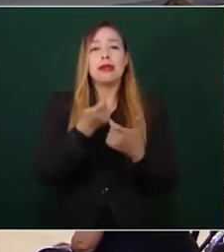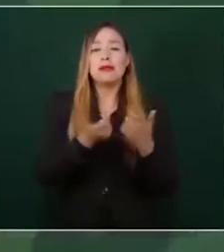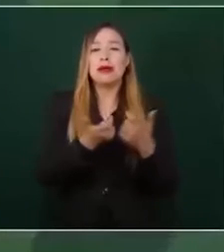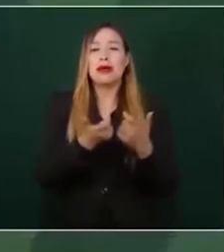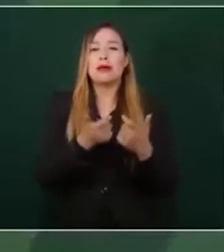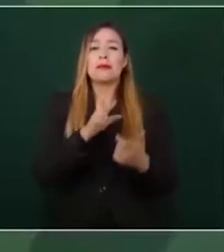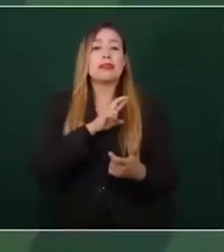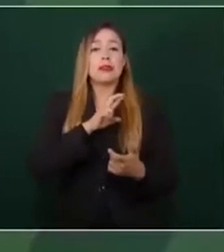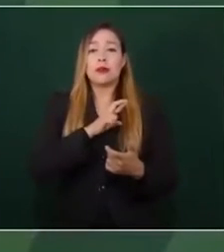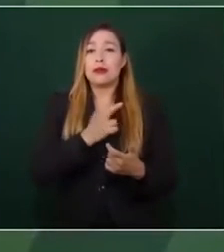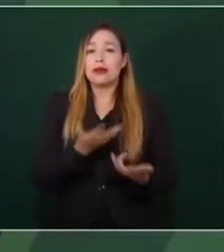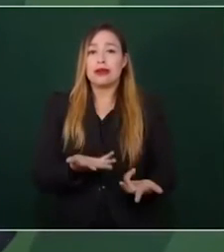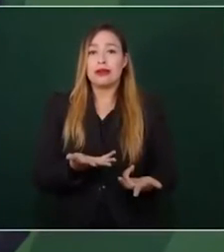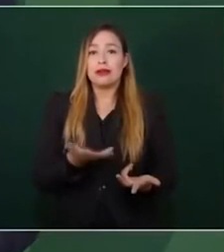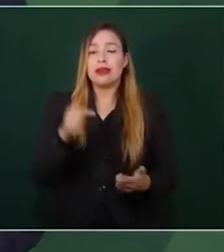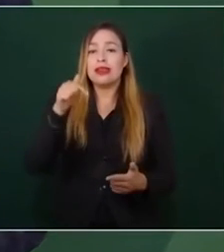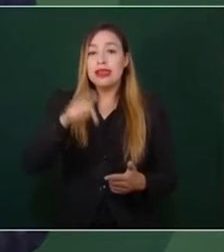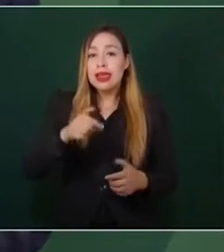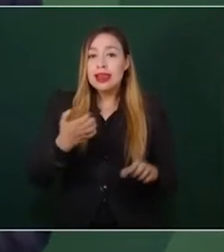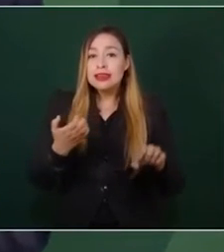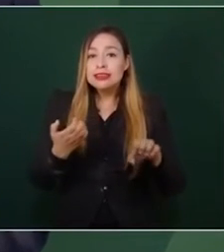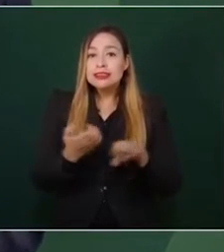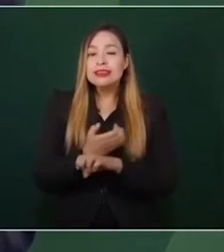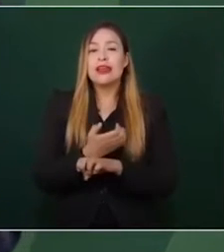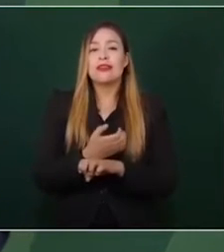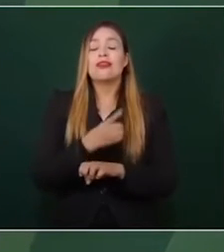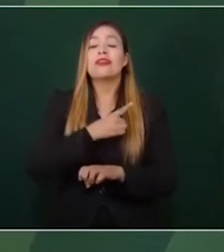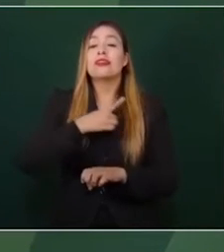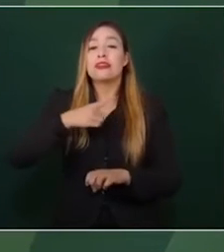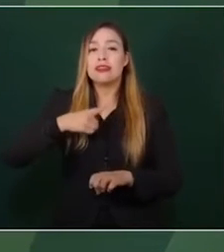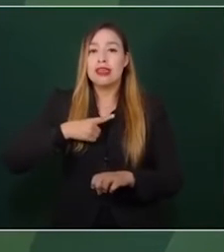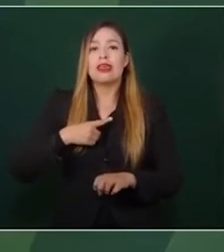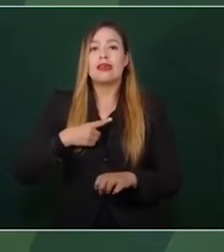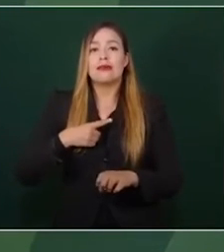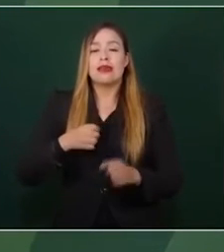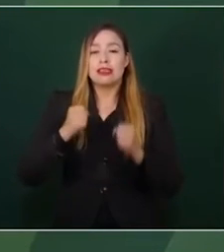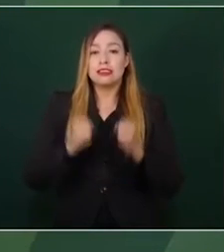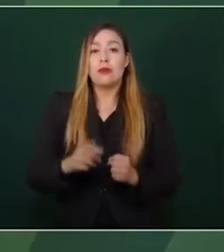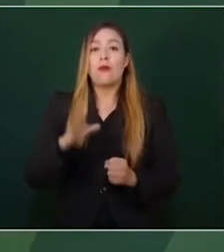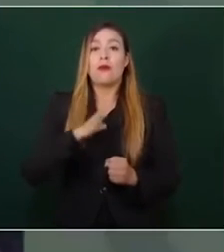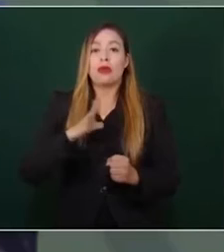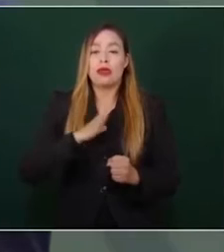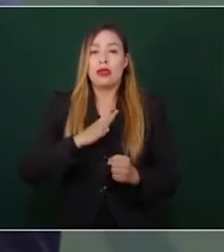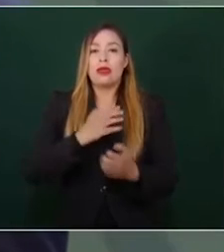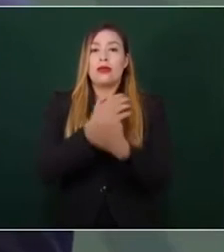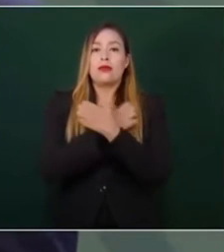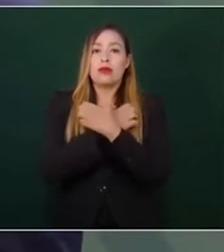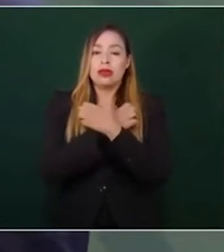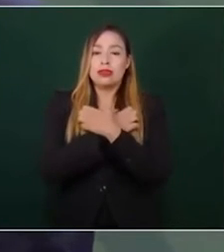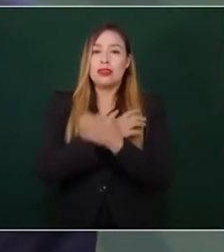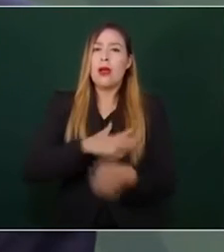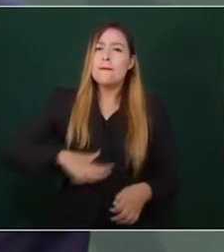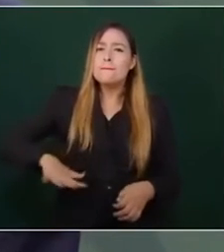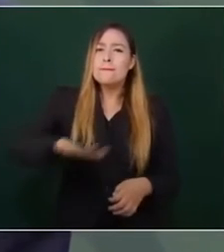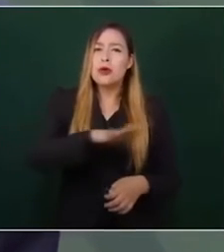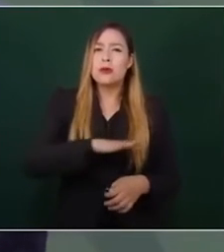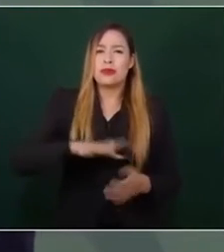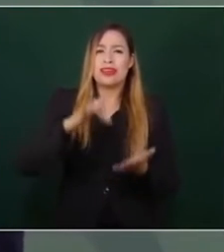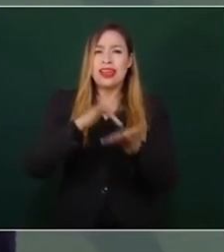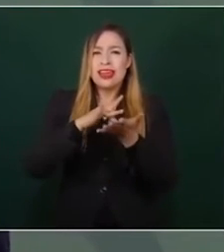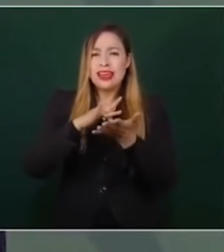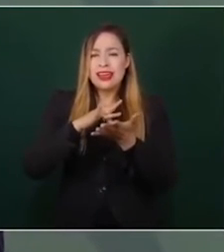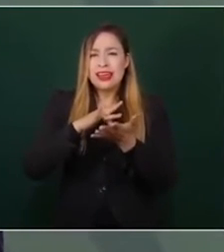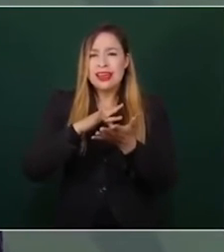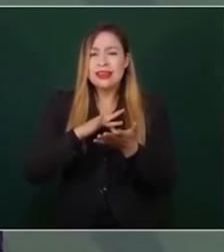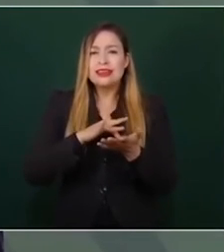Y el Estado está obligado a garantizar la educación pública, gratuita, de calidad, en